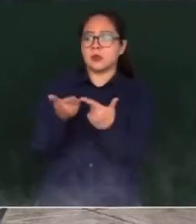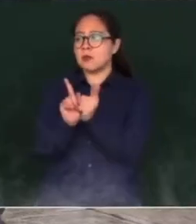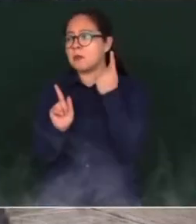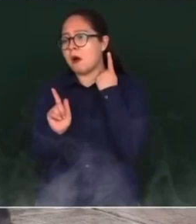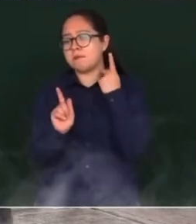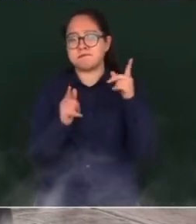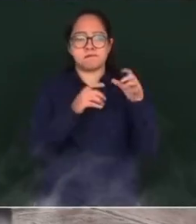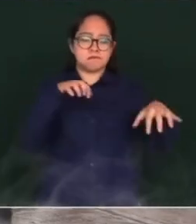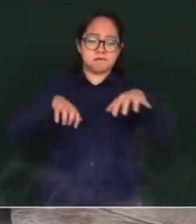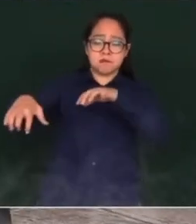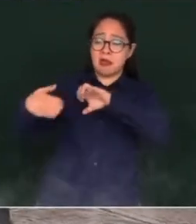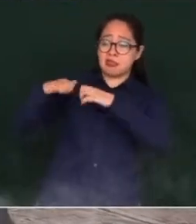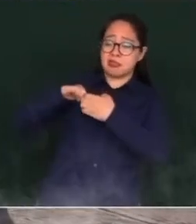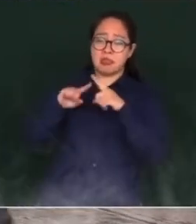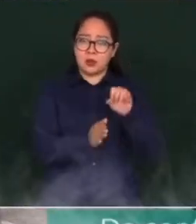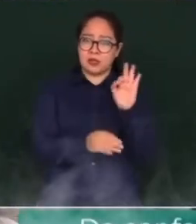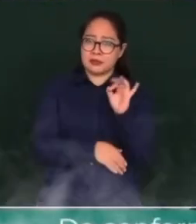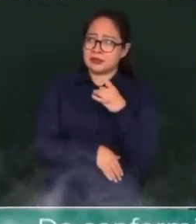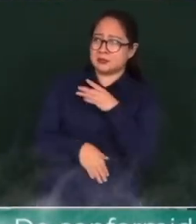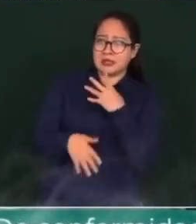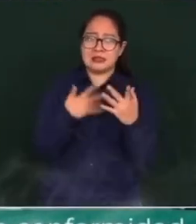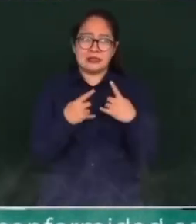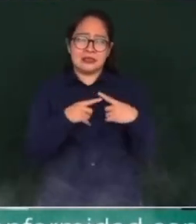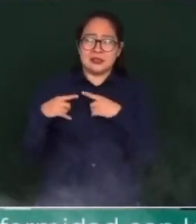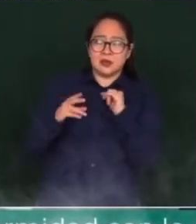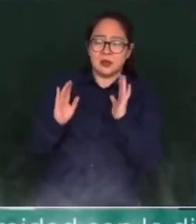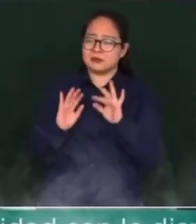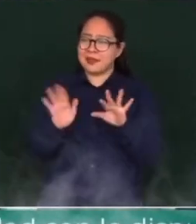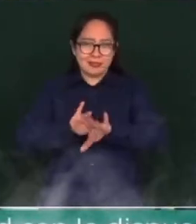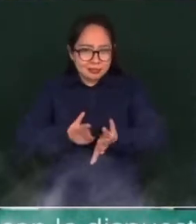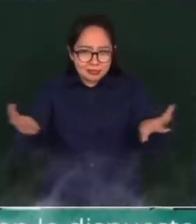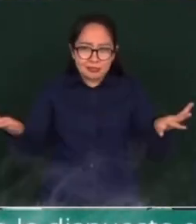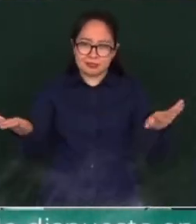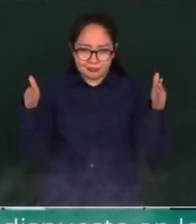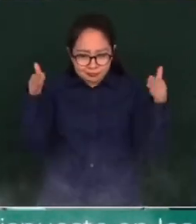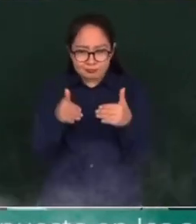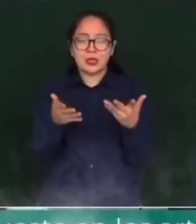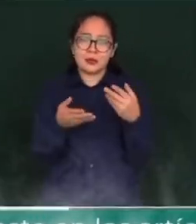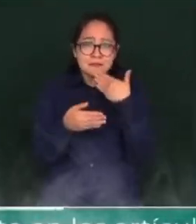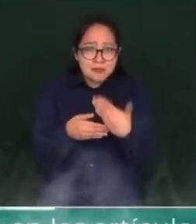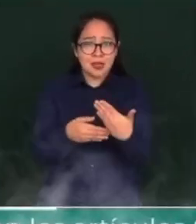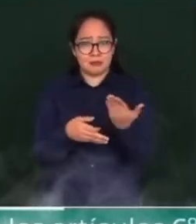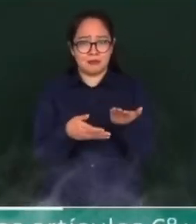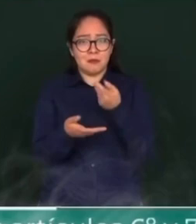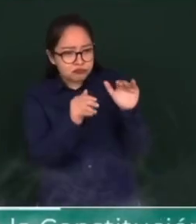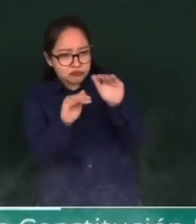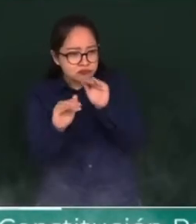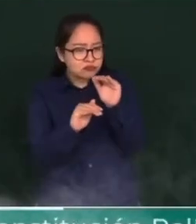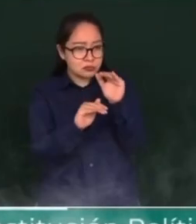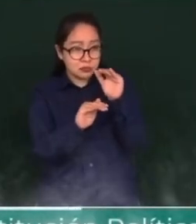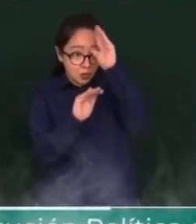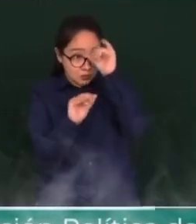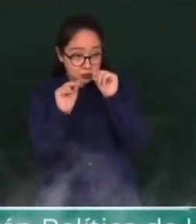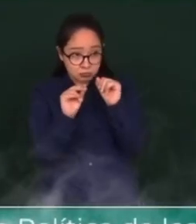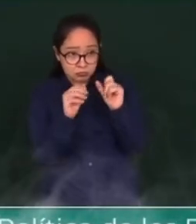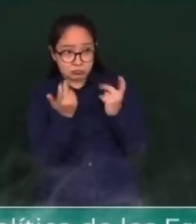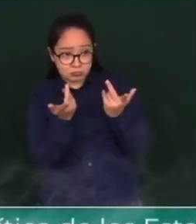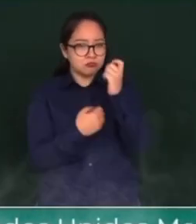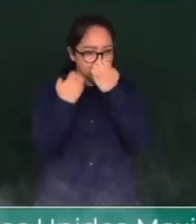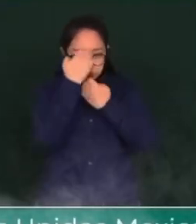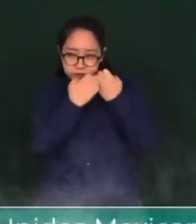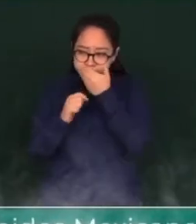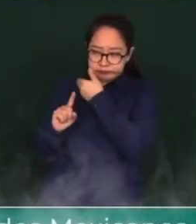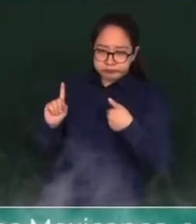o de las fobias. Y qué bien que ahora se hace esta reforma para que todos podamos hablar de esta